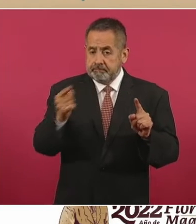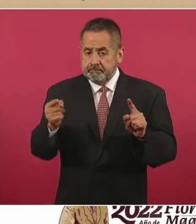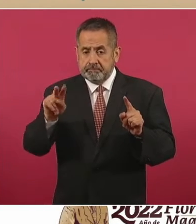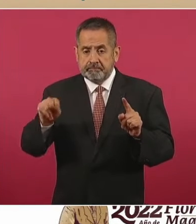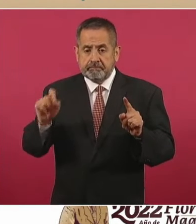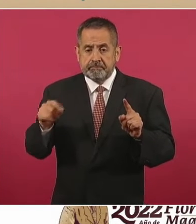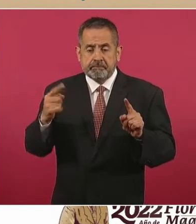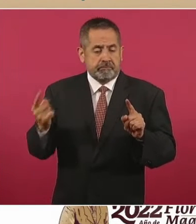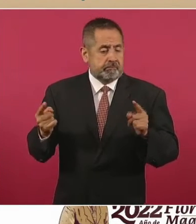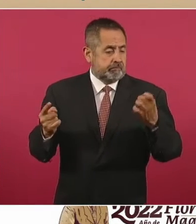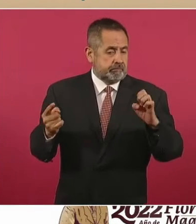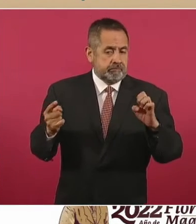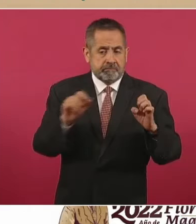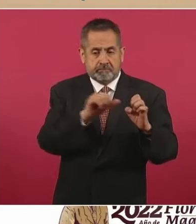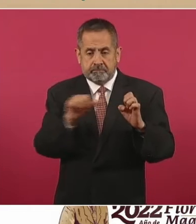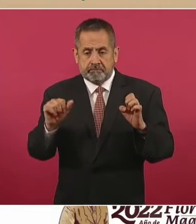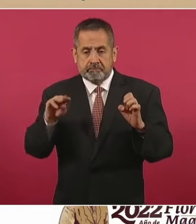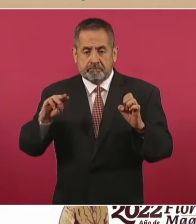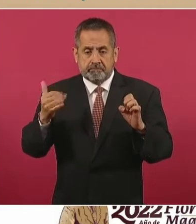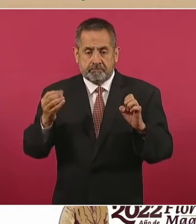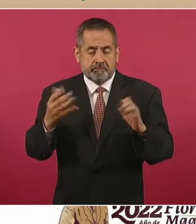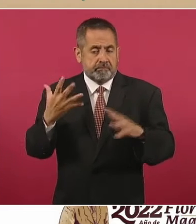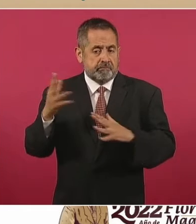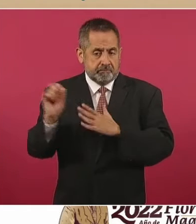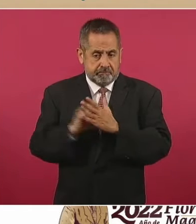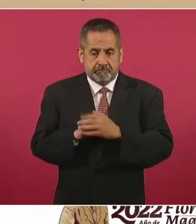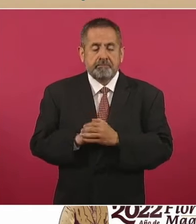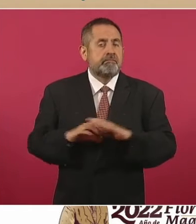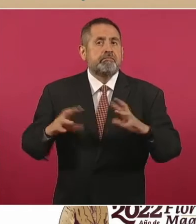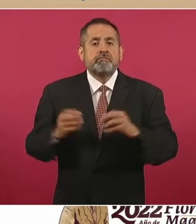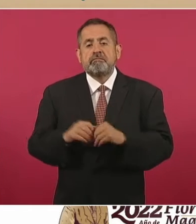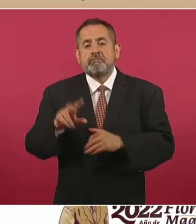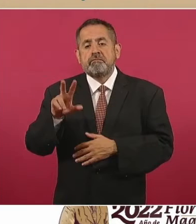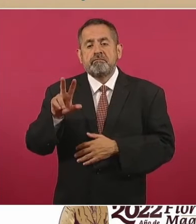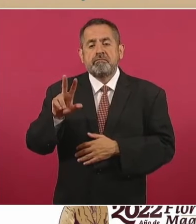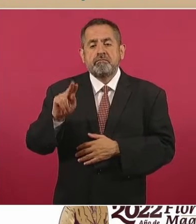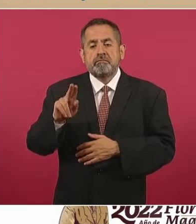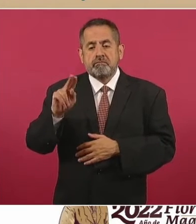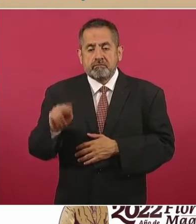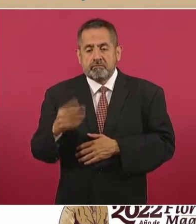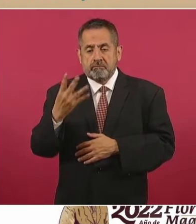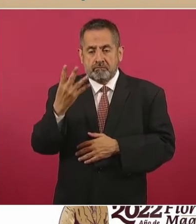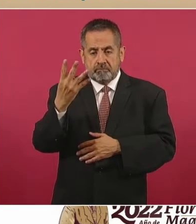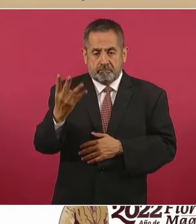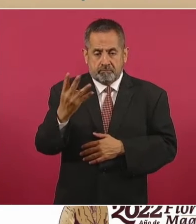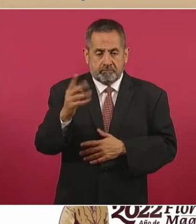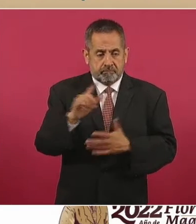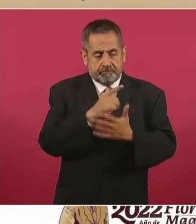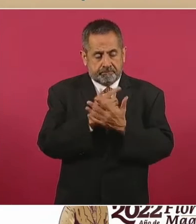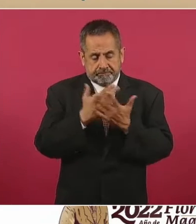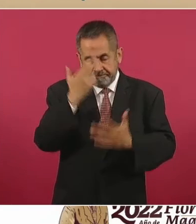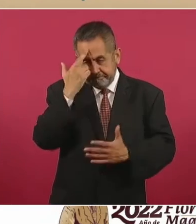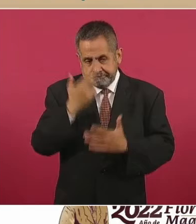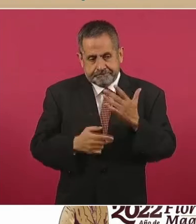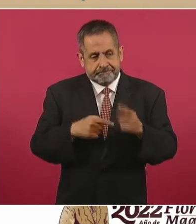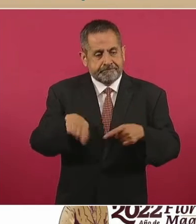el enero-mayo, los cinco meses, llevamos un promedio de ochenta y cuatro víctimas diarias y